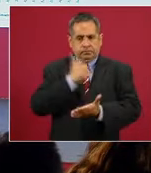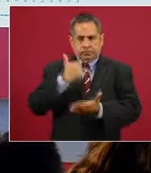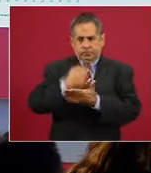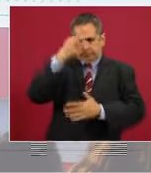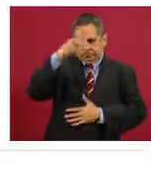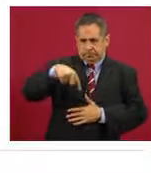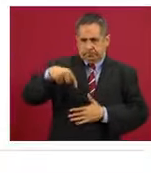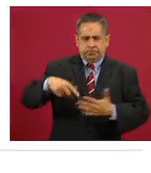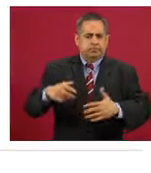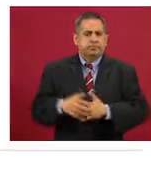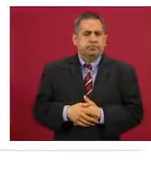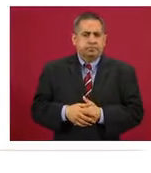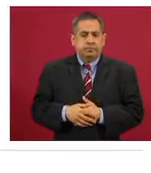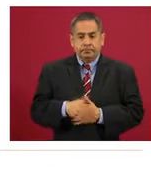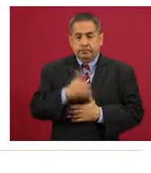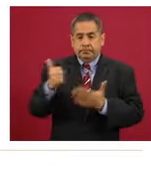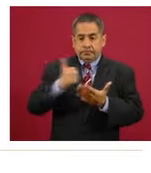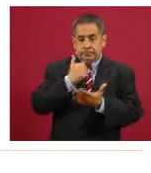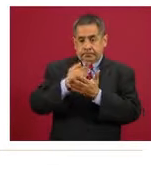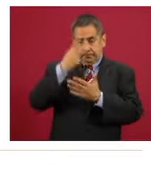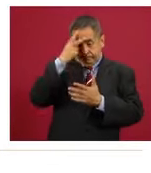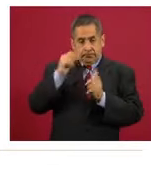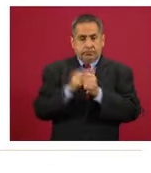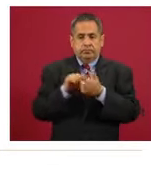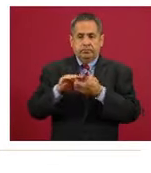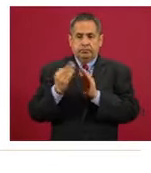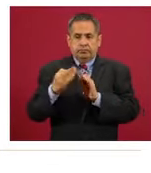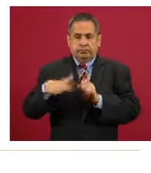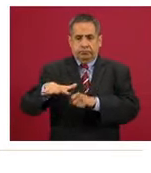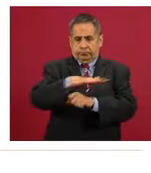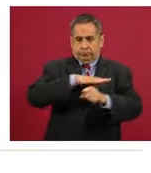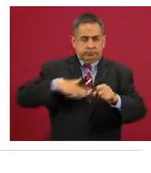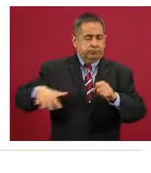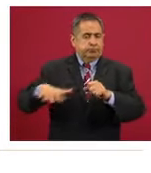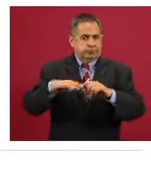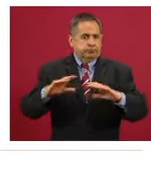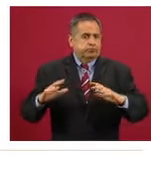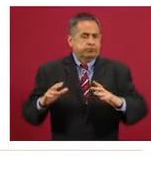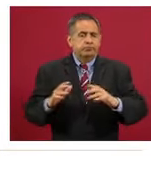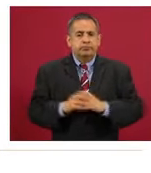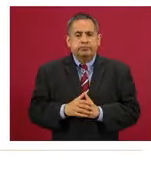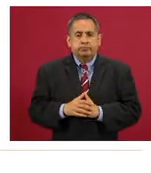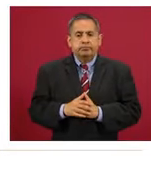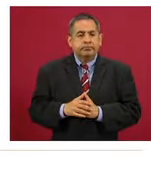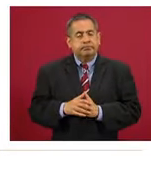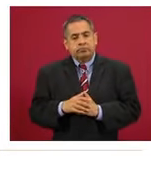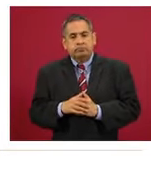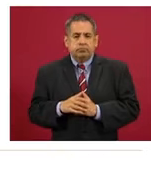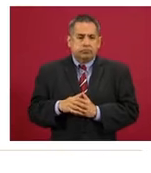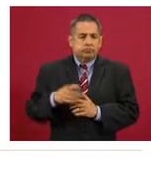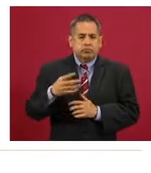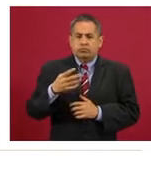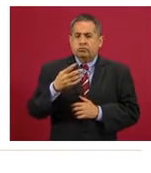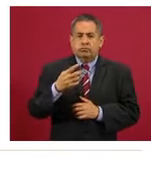Hemos destacado que la Ciudad de México y la zona conurbada tienen la cuarta parte casi de la población de